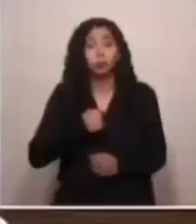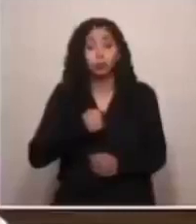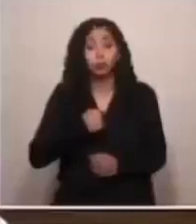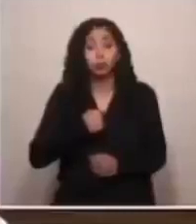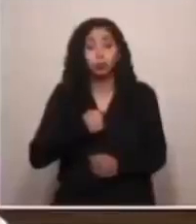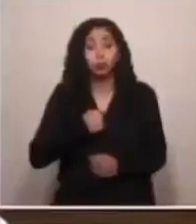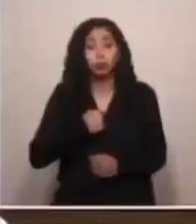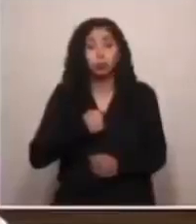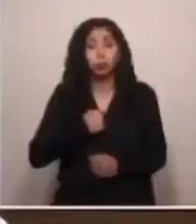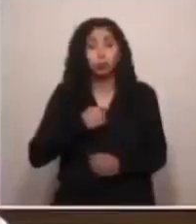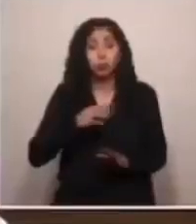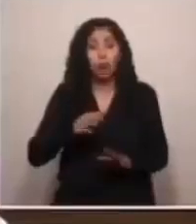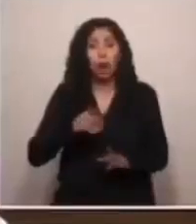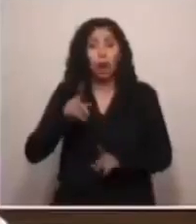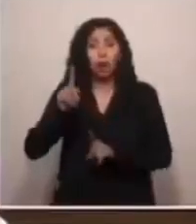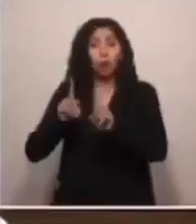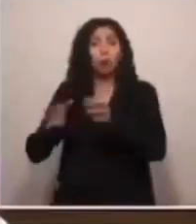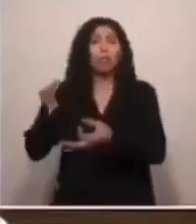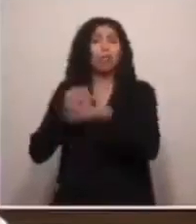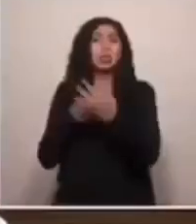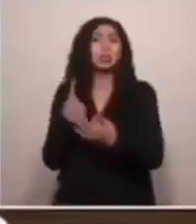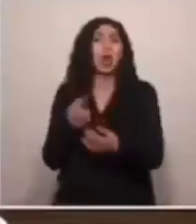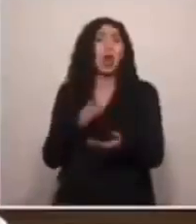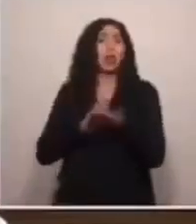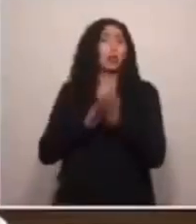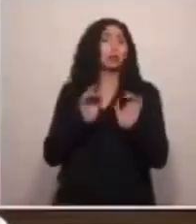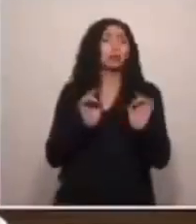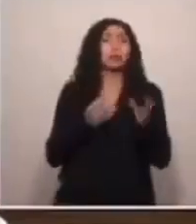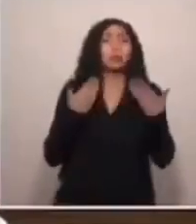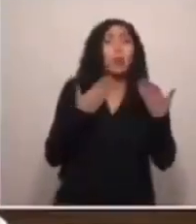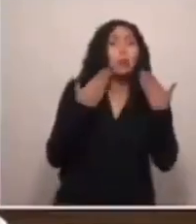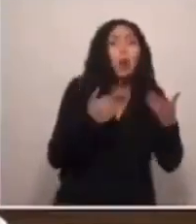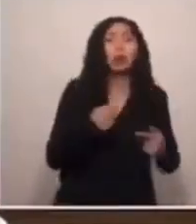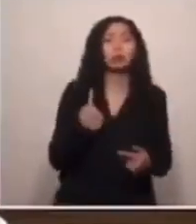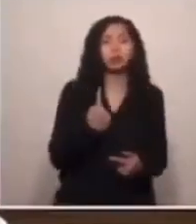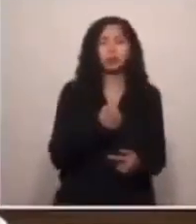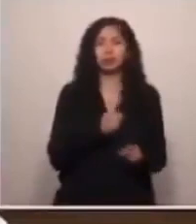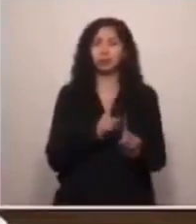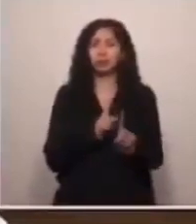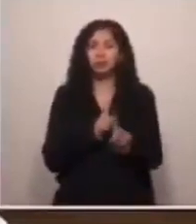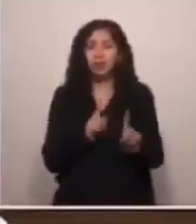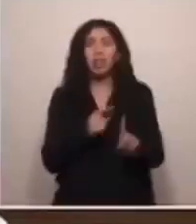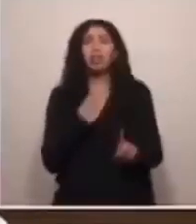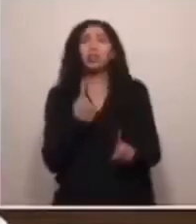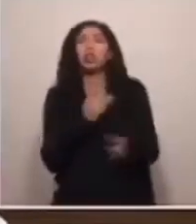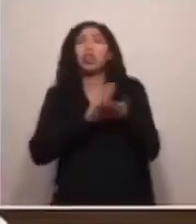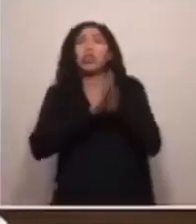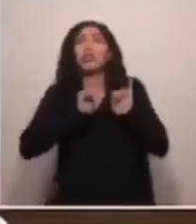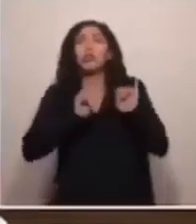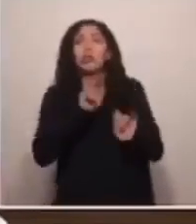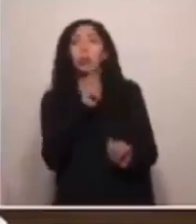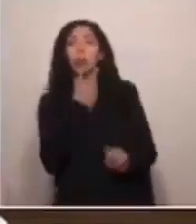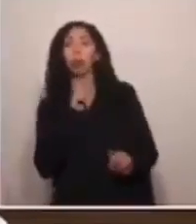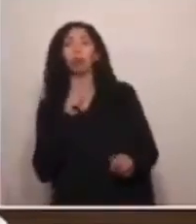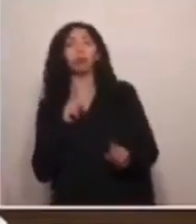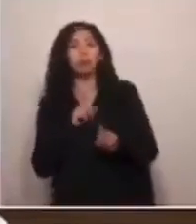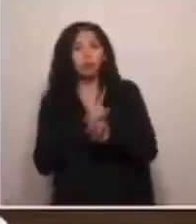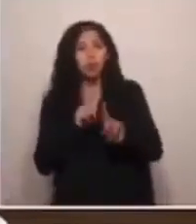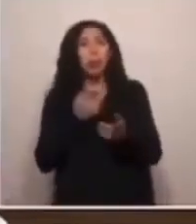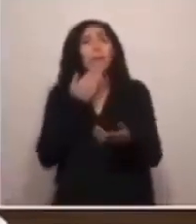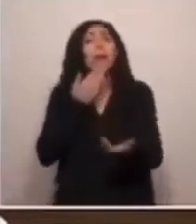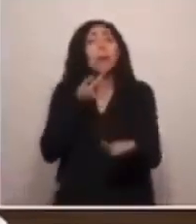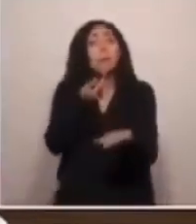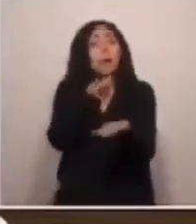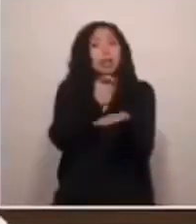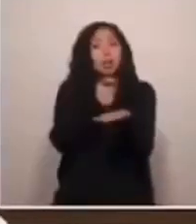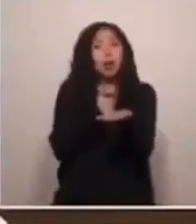...que nos acusan de privilegiados, de levantar una campaña de desprestigio, de que nosotros tergiversamos la información y que el presupuesto de miles de millones